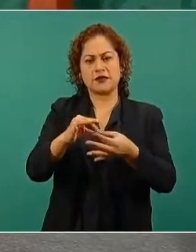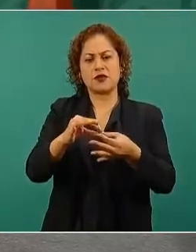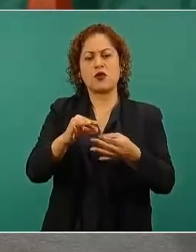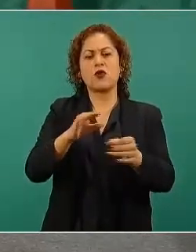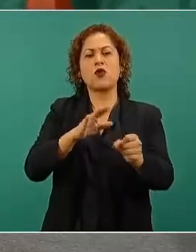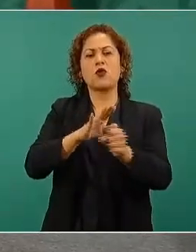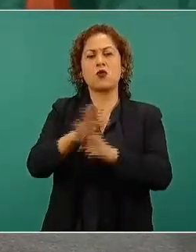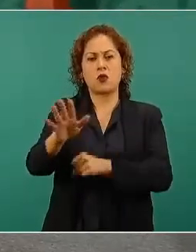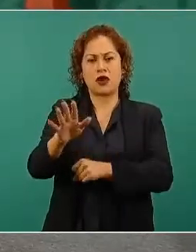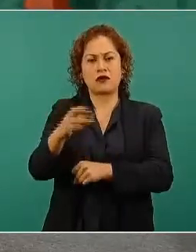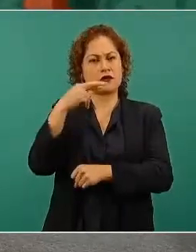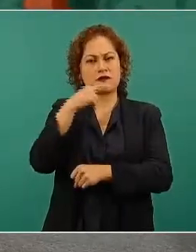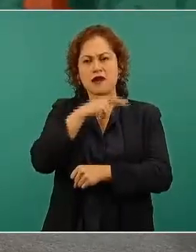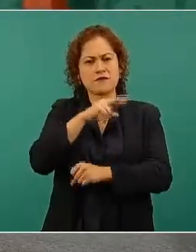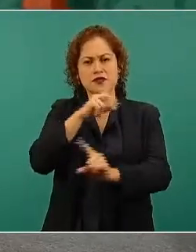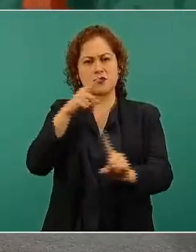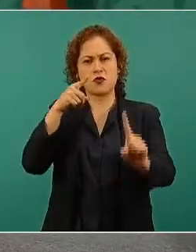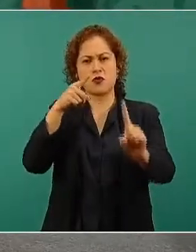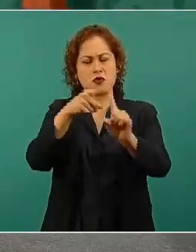acabar con la corrupción.